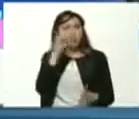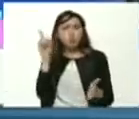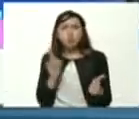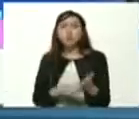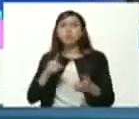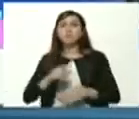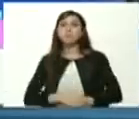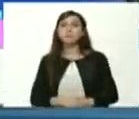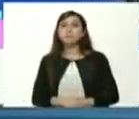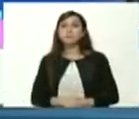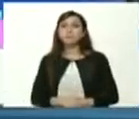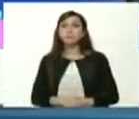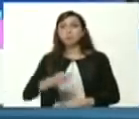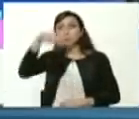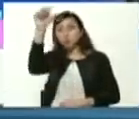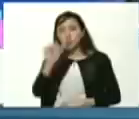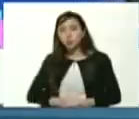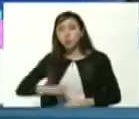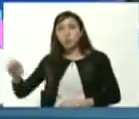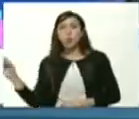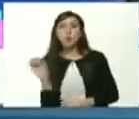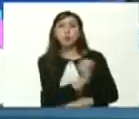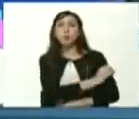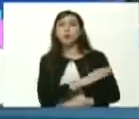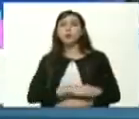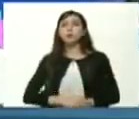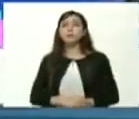punta de norte a sur de este a oeste